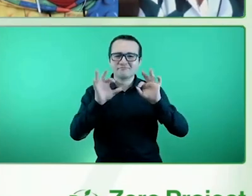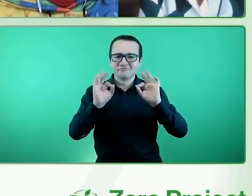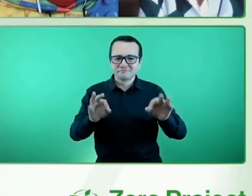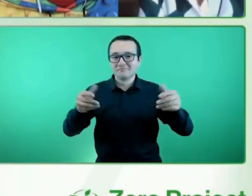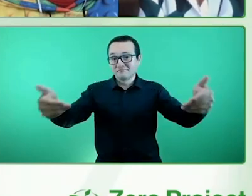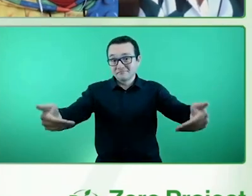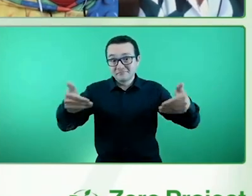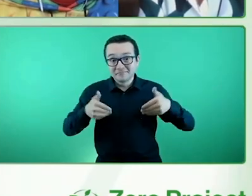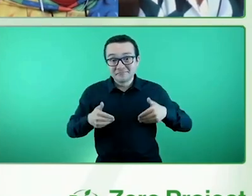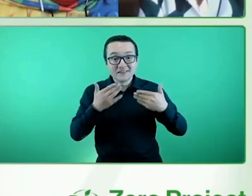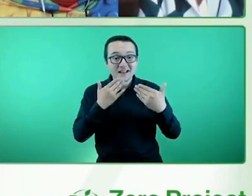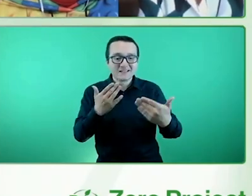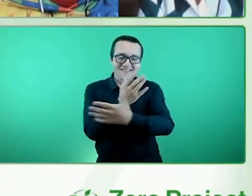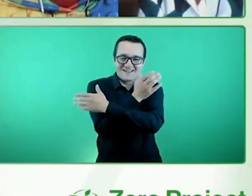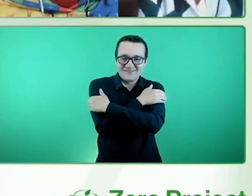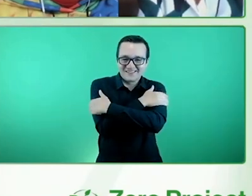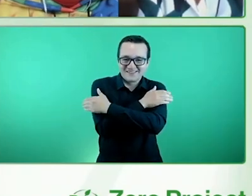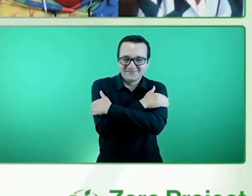abrazo.